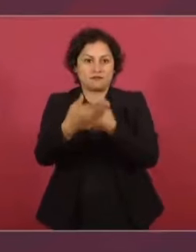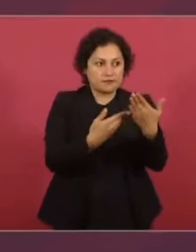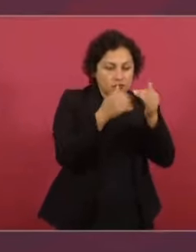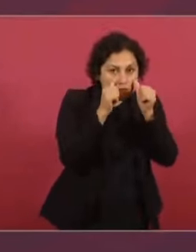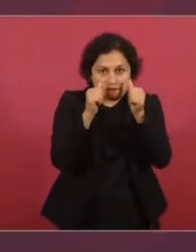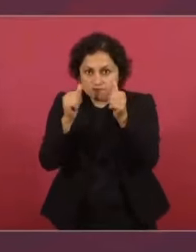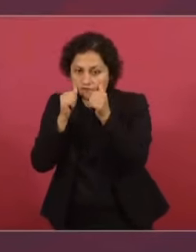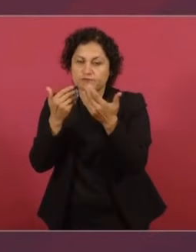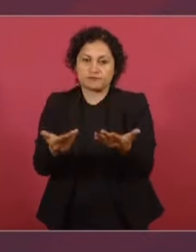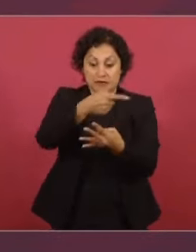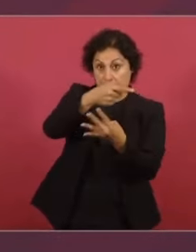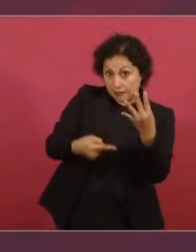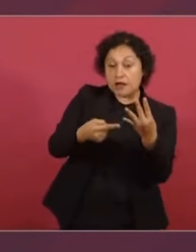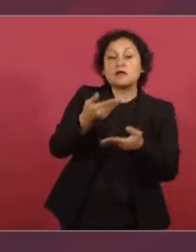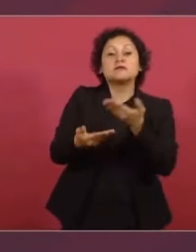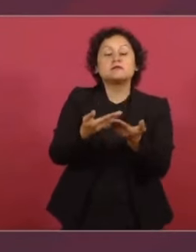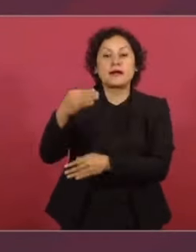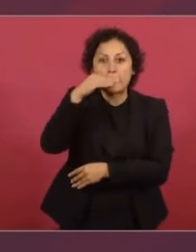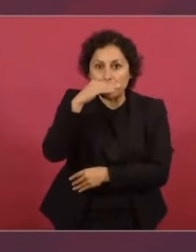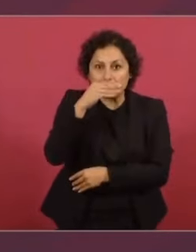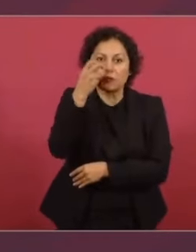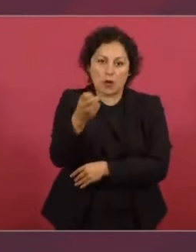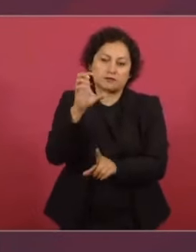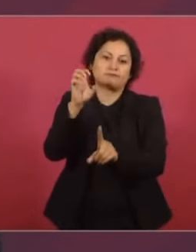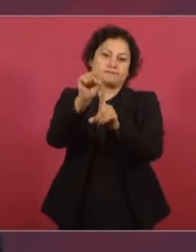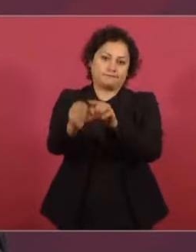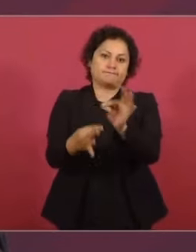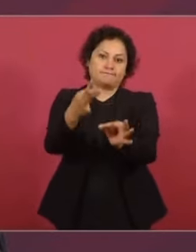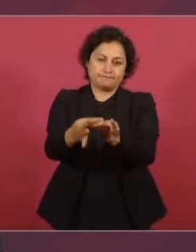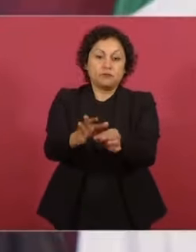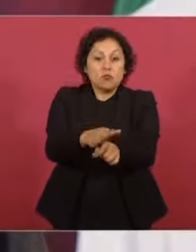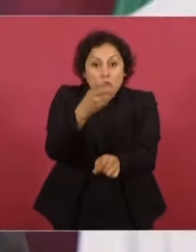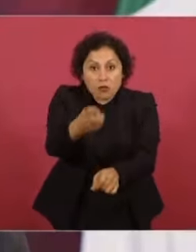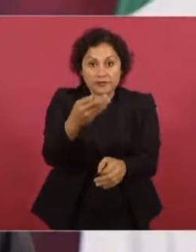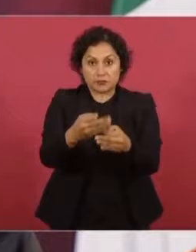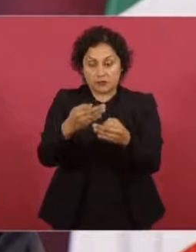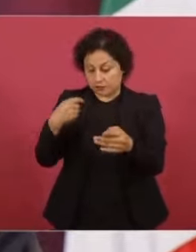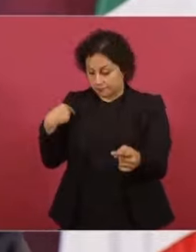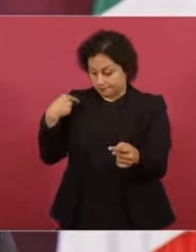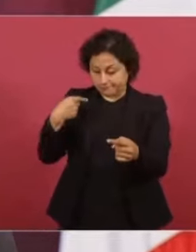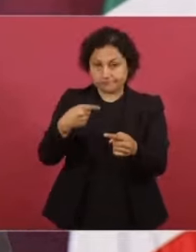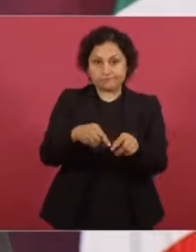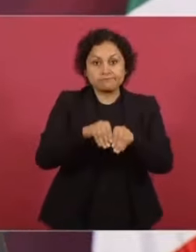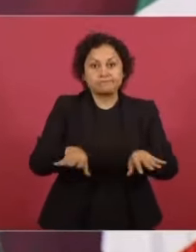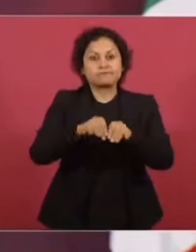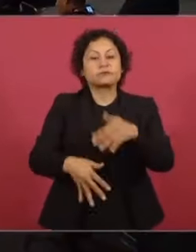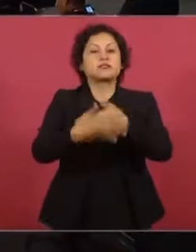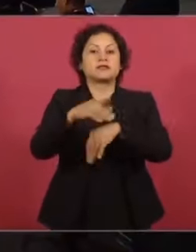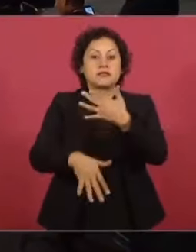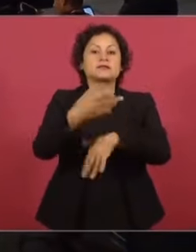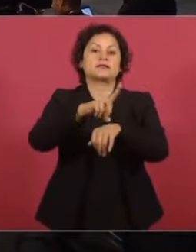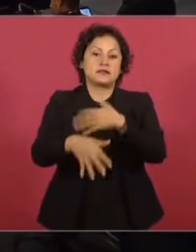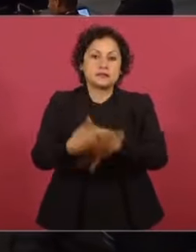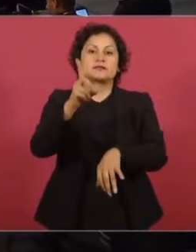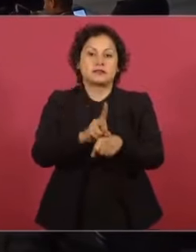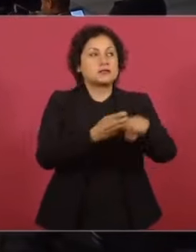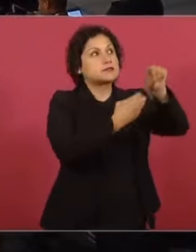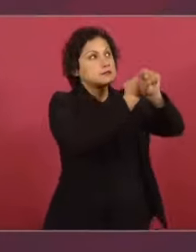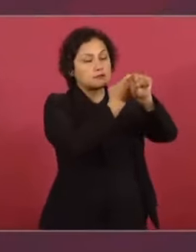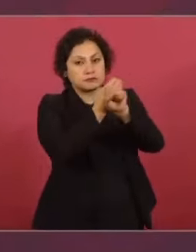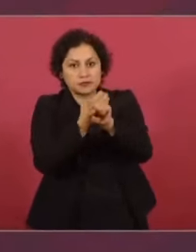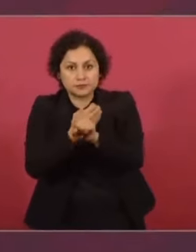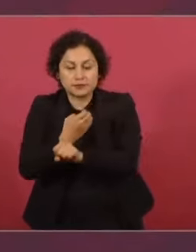que tenemos. Por eso cada 15 días vamos a hacer el recorrido por los 23 estados y va a ir creciendo el porcentaje